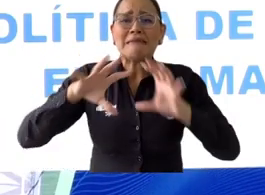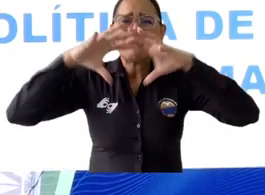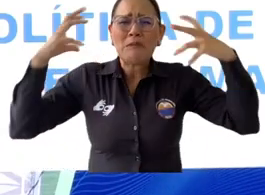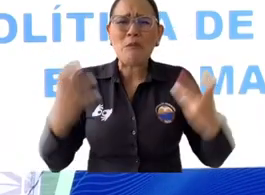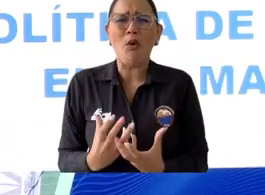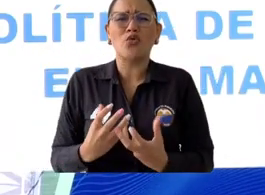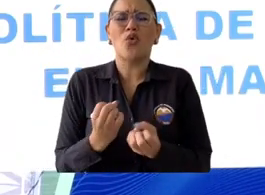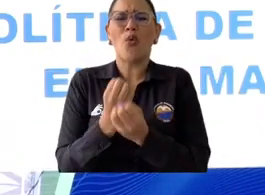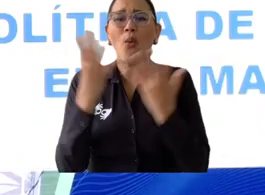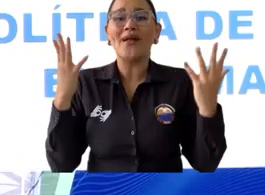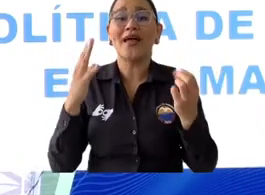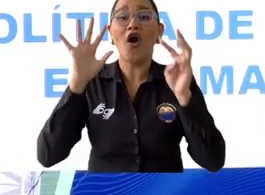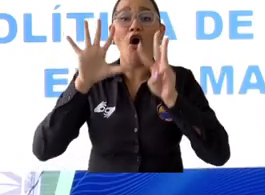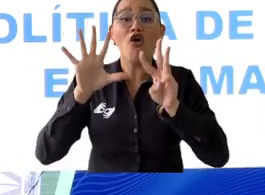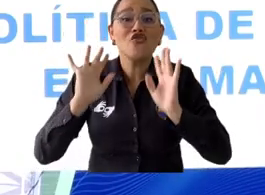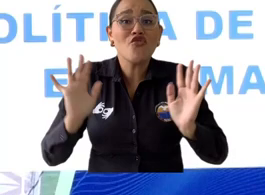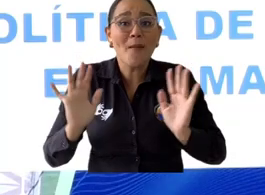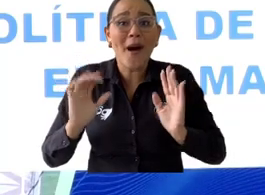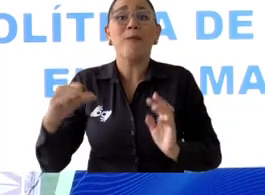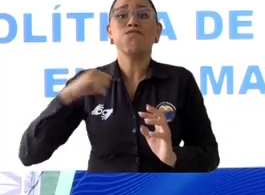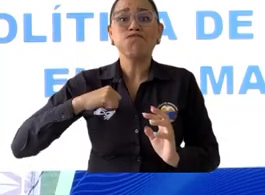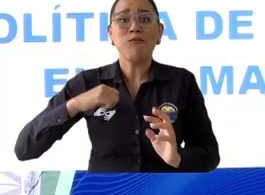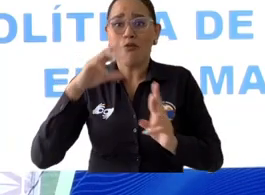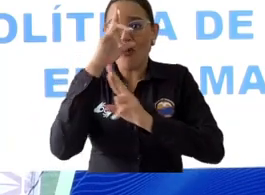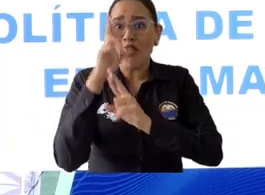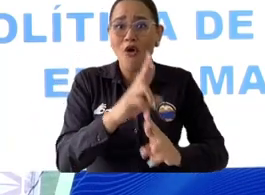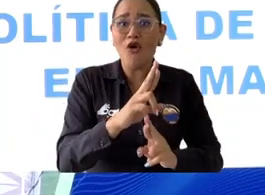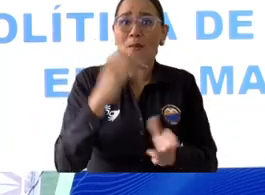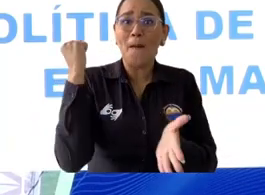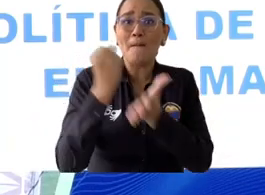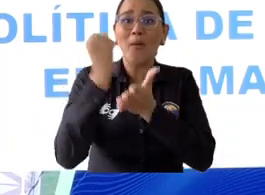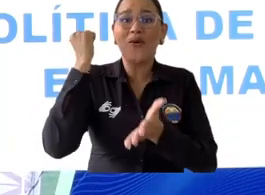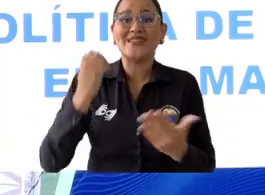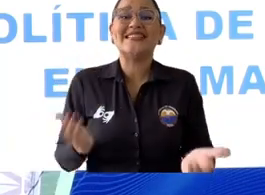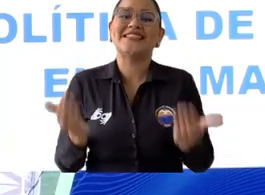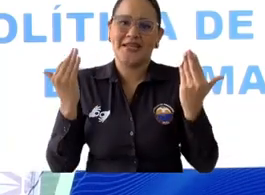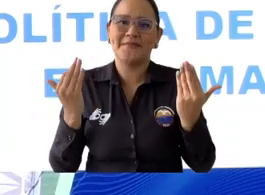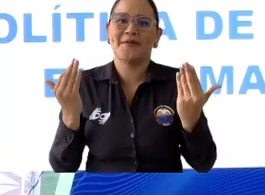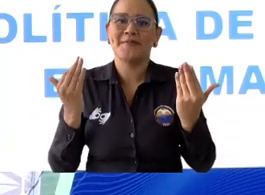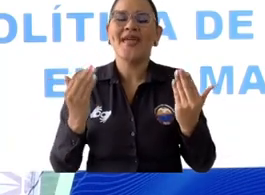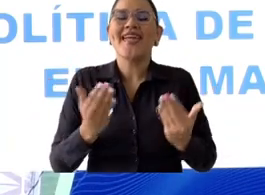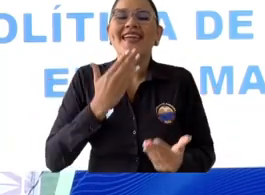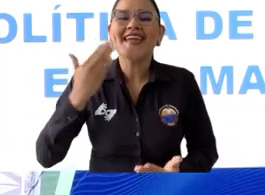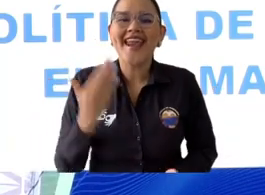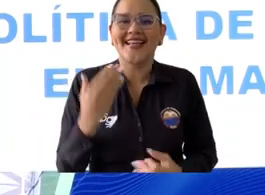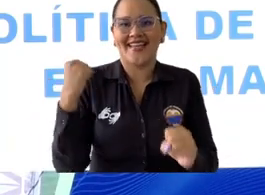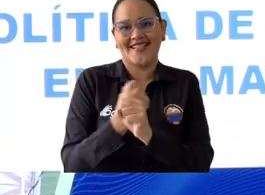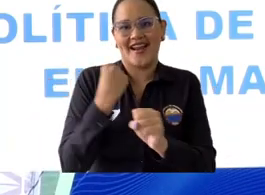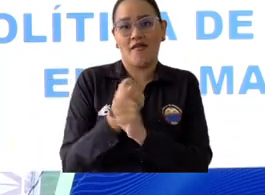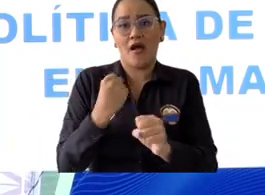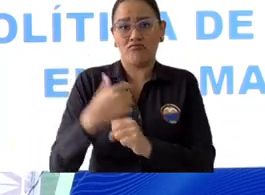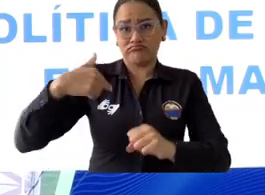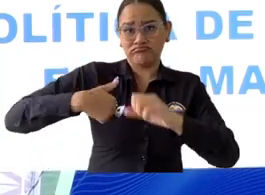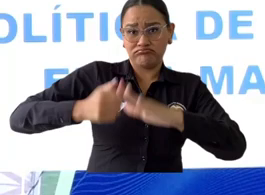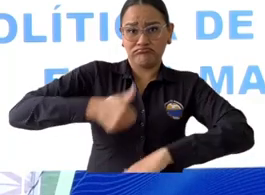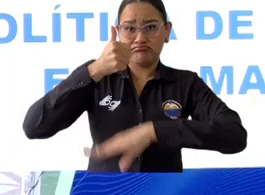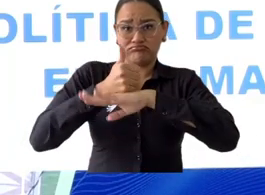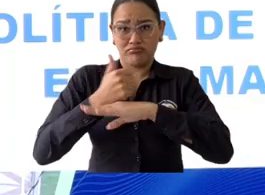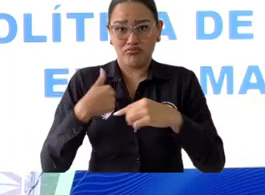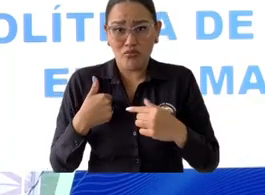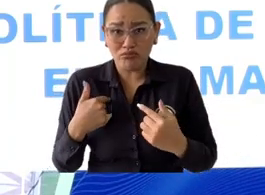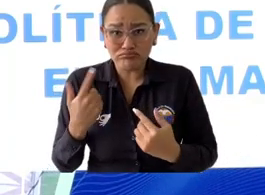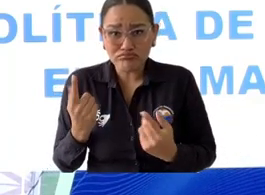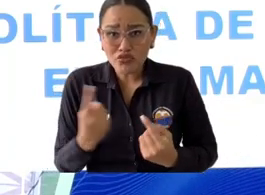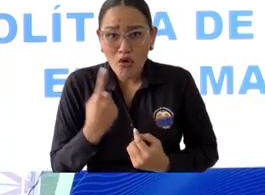trabajo, sino el que hemos hecho entre todos, estudiantes, funcionarios, profesores, graduados, los gremios. Pero además, como si fuera poco, por primera vez en la historia,